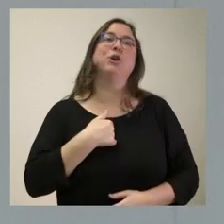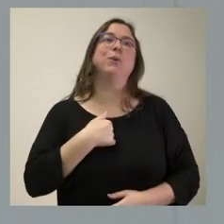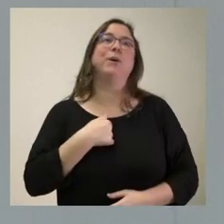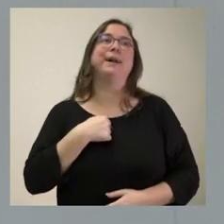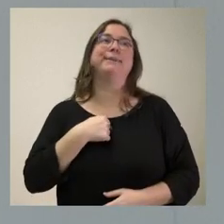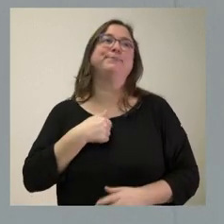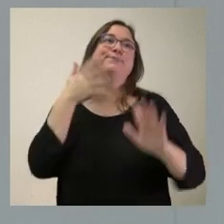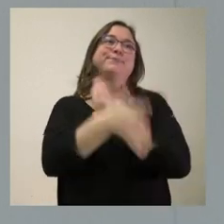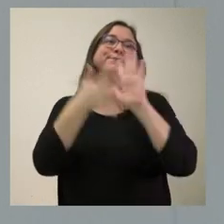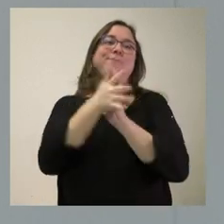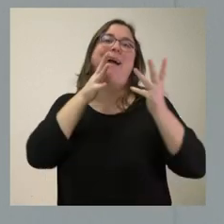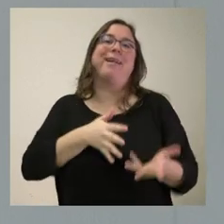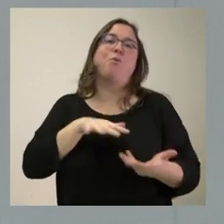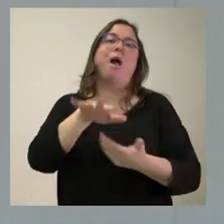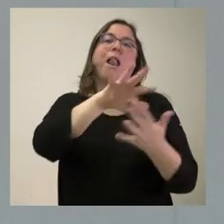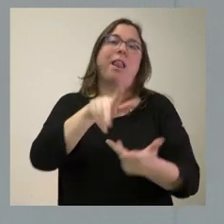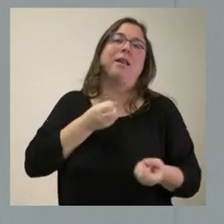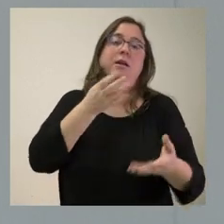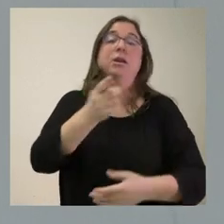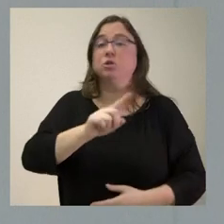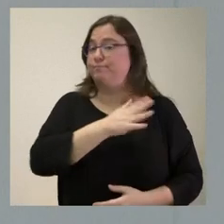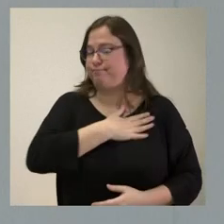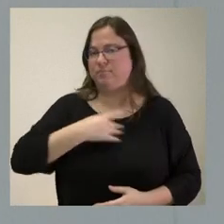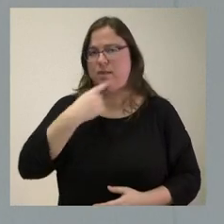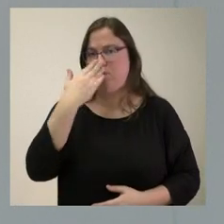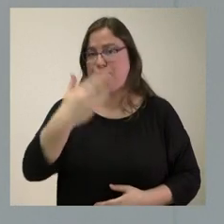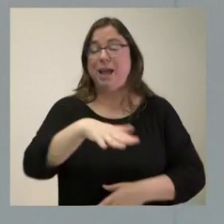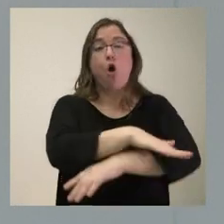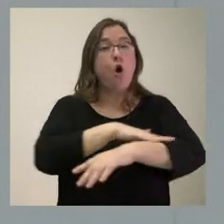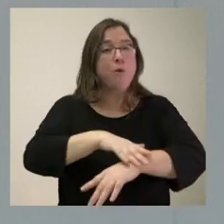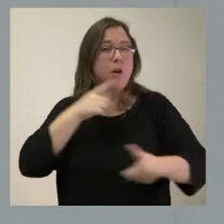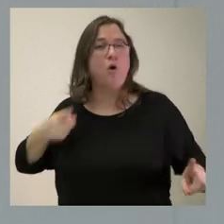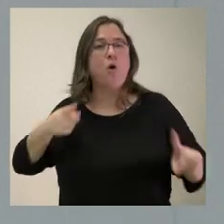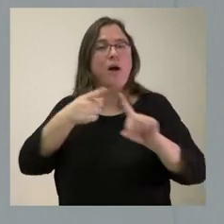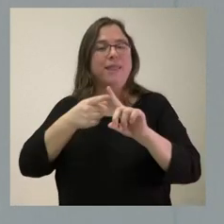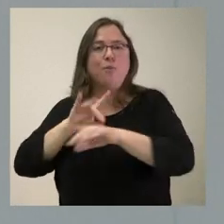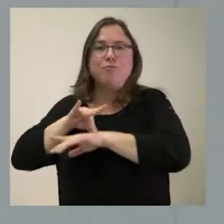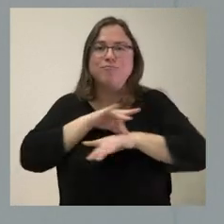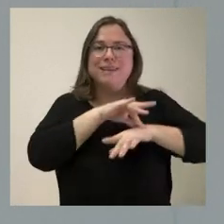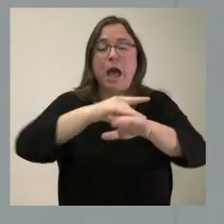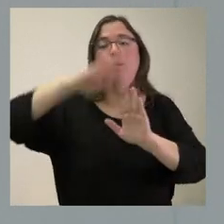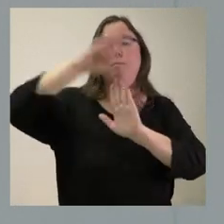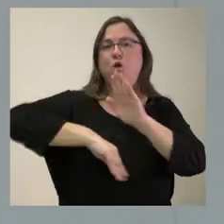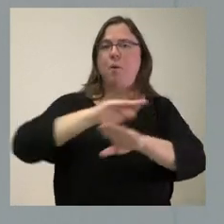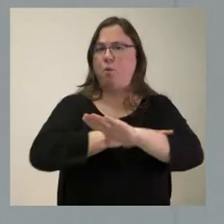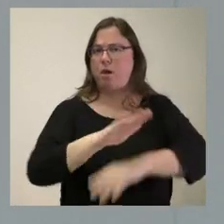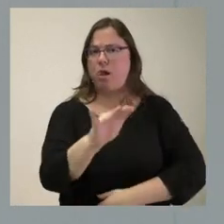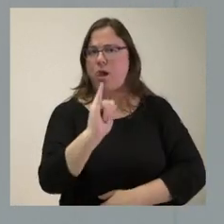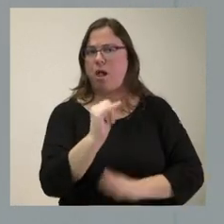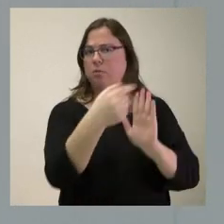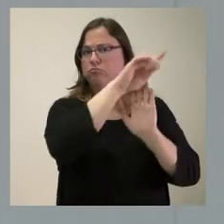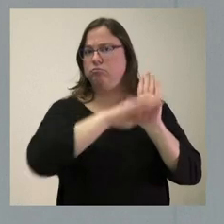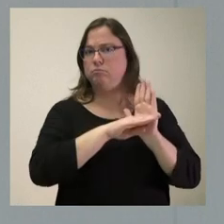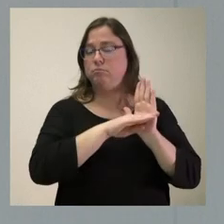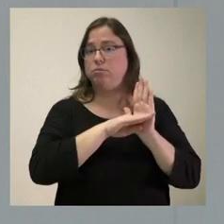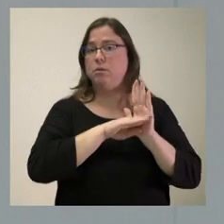de un momento concreto. Yo sí le puedo decir que la vocación del Gobierno es que tenemos una hoja de ruta, tenemos un programa de Gobierno, tenemos una sesión de